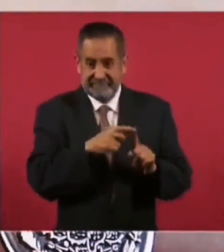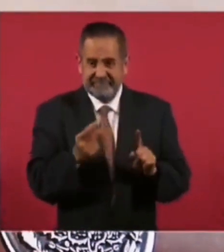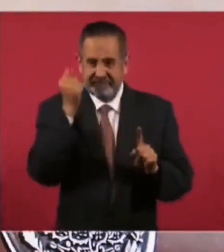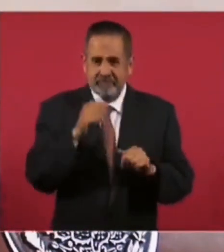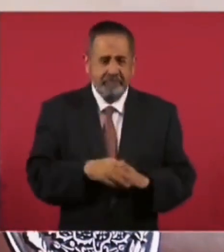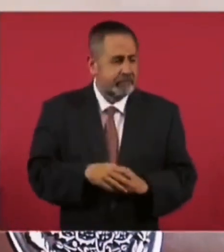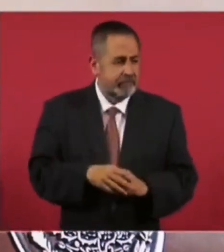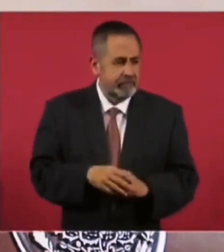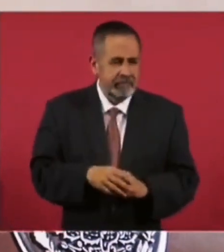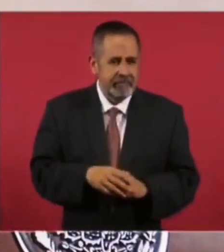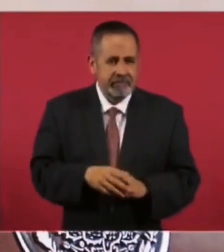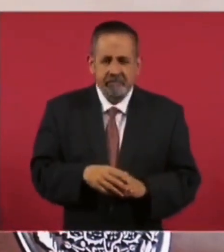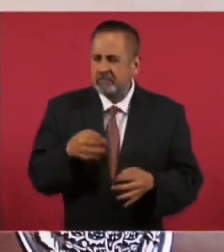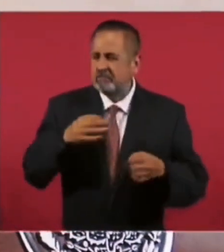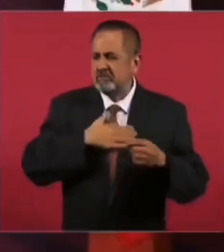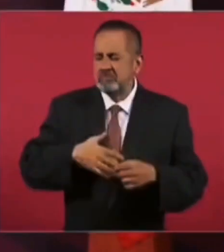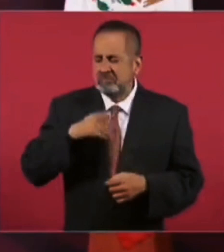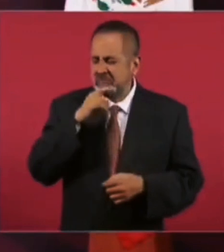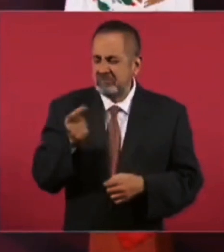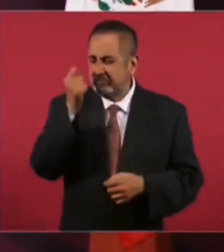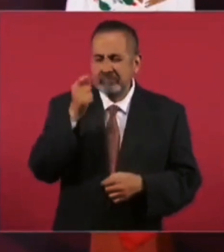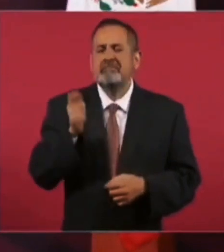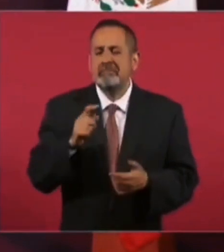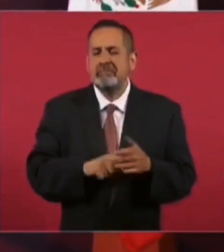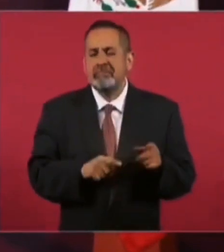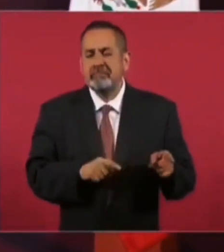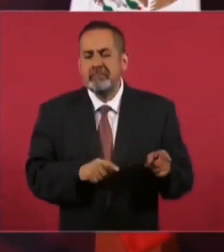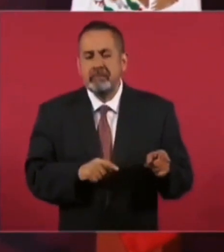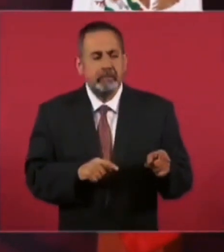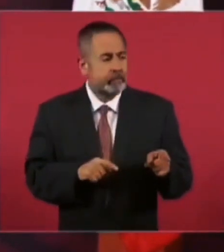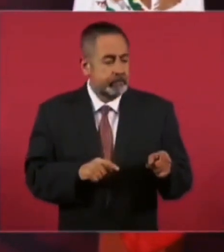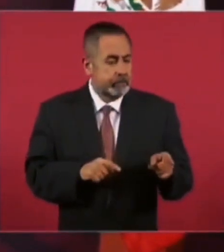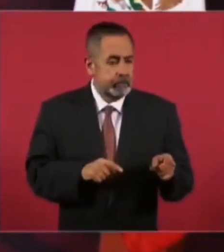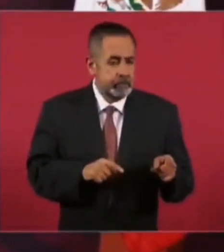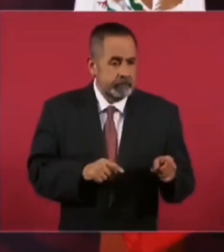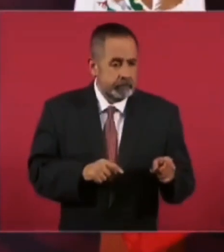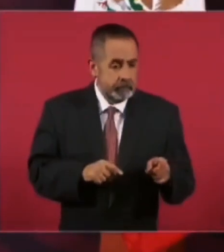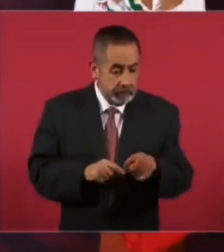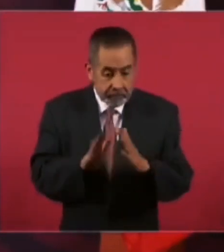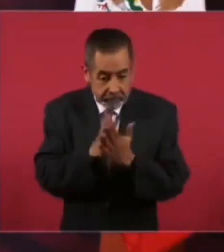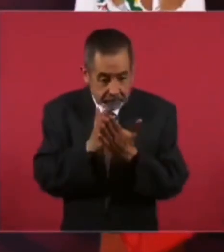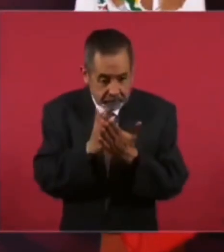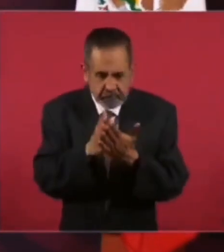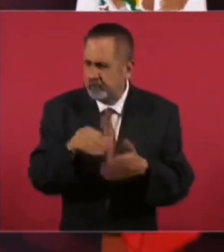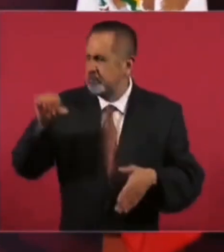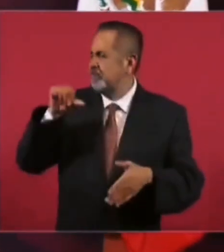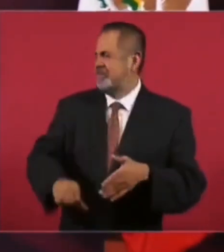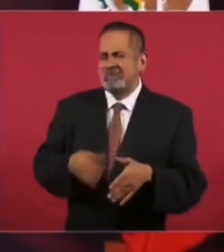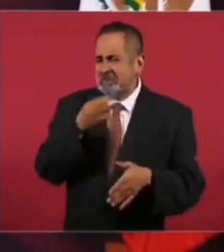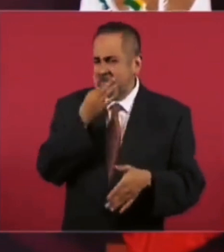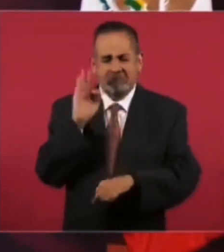justicia pronta y expedita, para amparar, para que no entregaran los libros a los